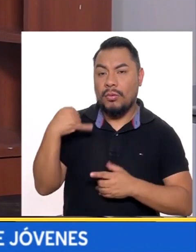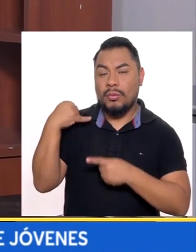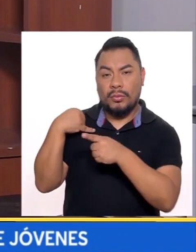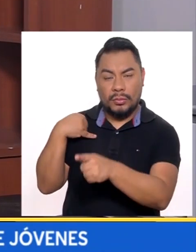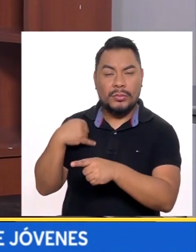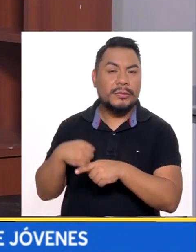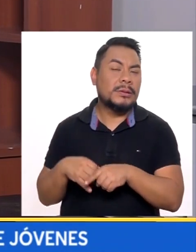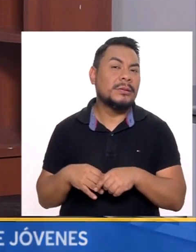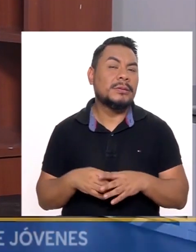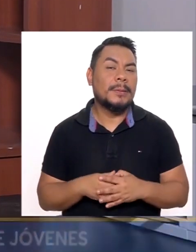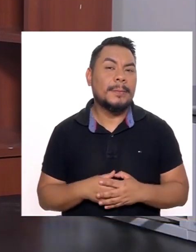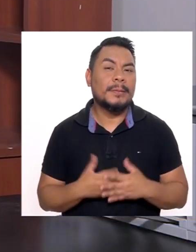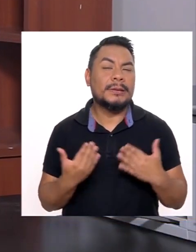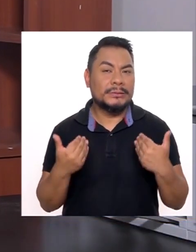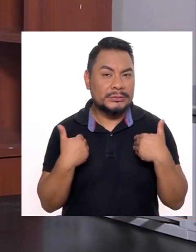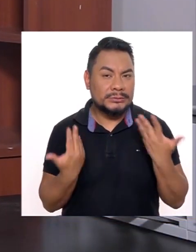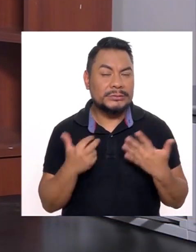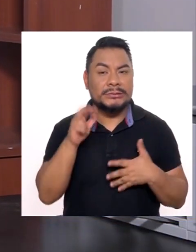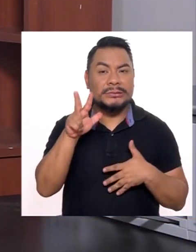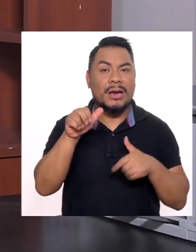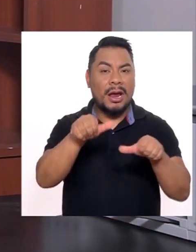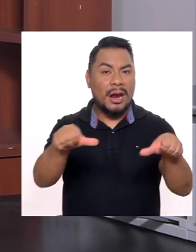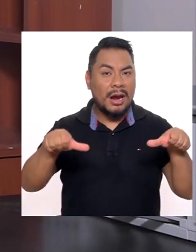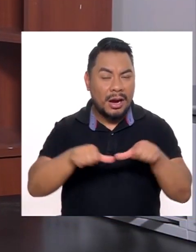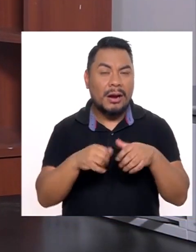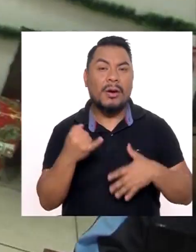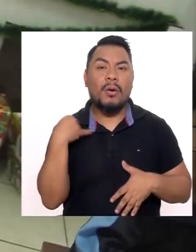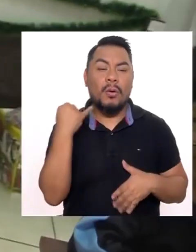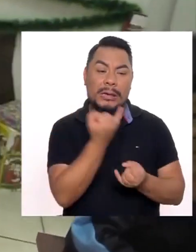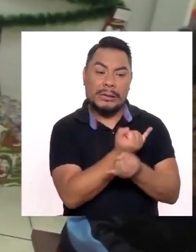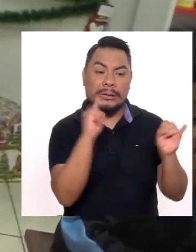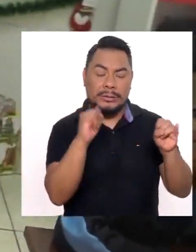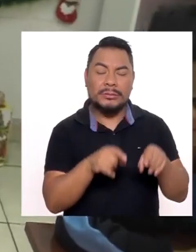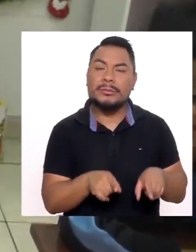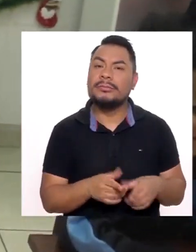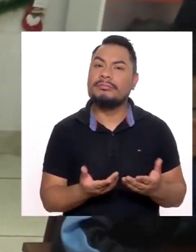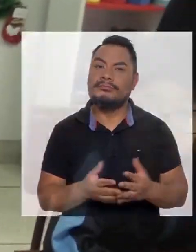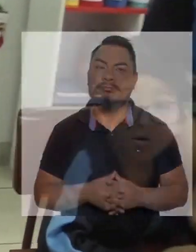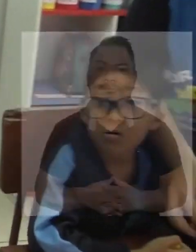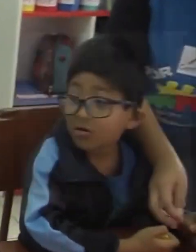jóvenes Donde tenemos tres áreas, ¿no? Jóvenes independientes